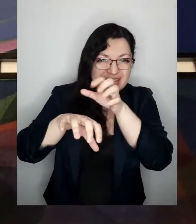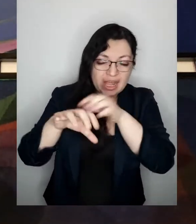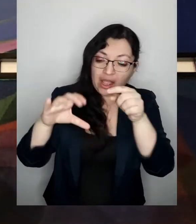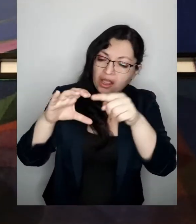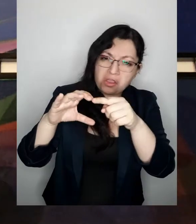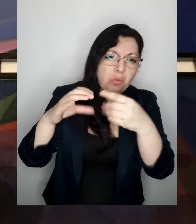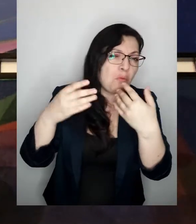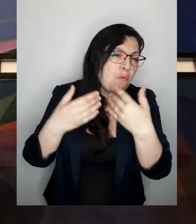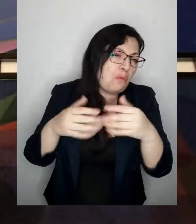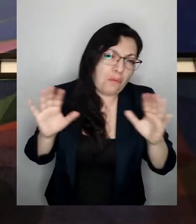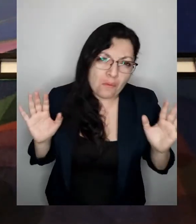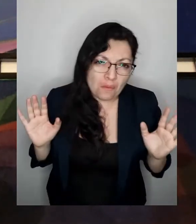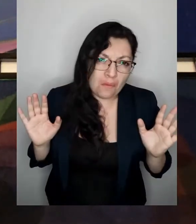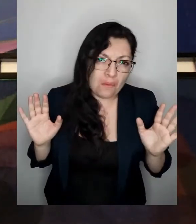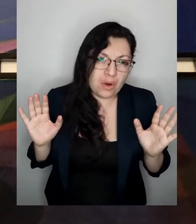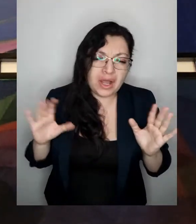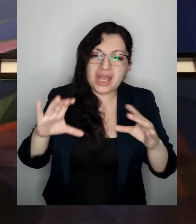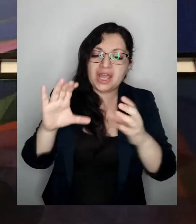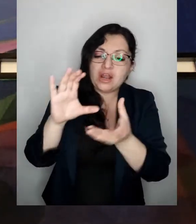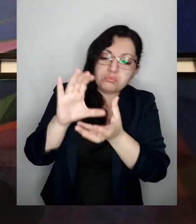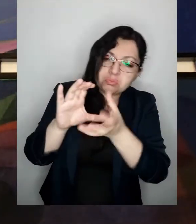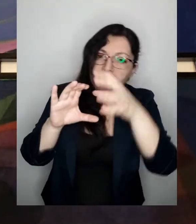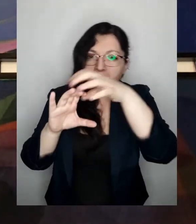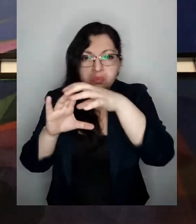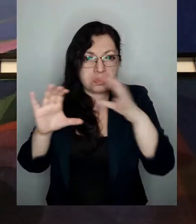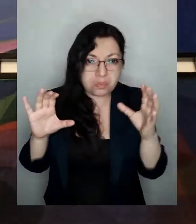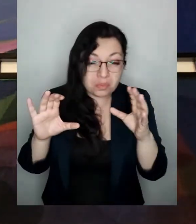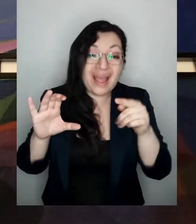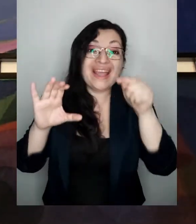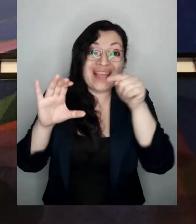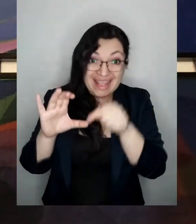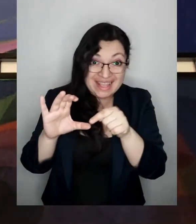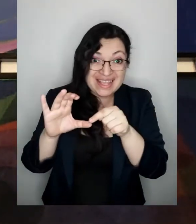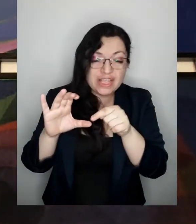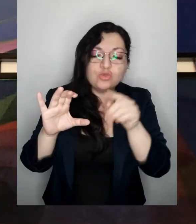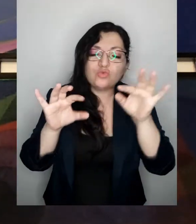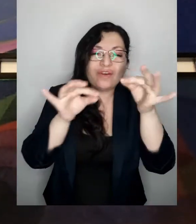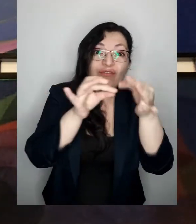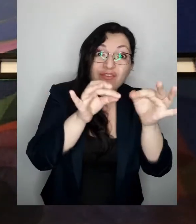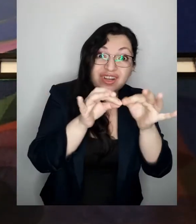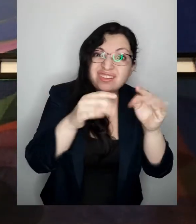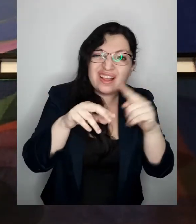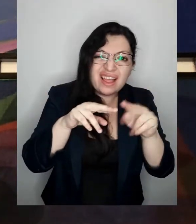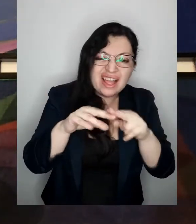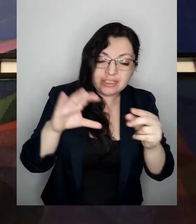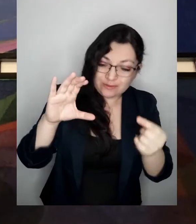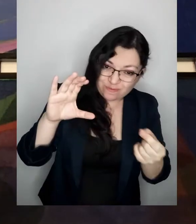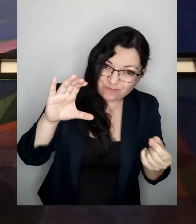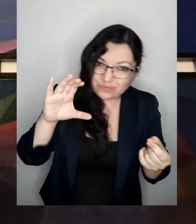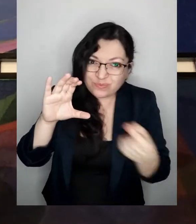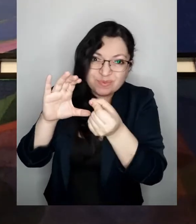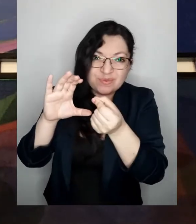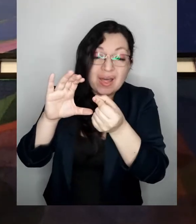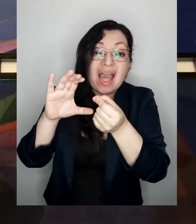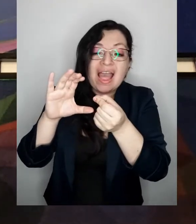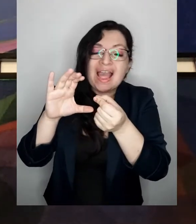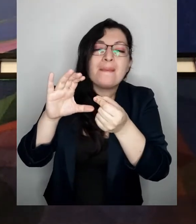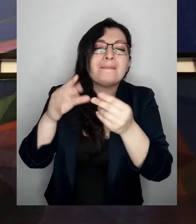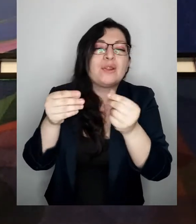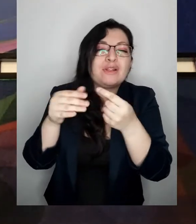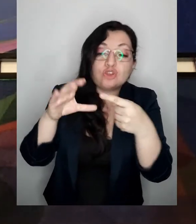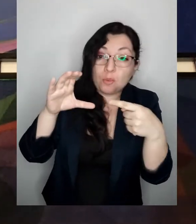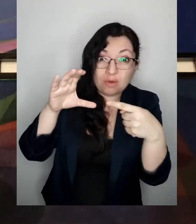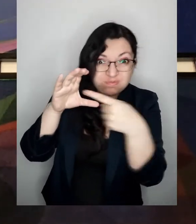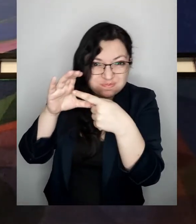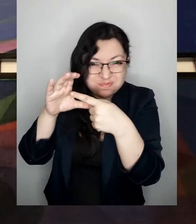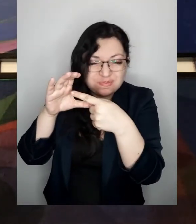cualquier lado cualquier punto de tu mitad y en ese punto tomes el fosforito y lo entierras en la naranja yendo como